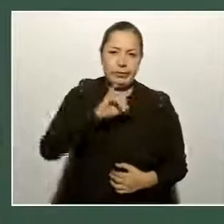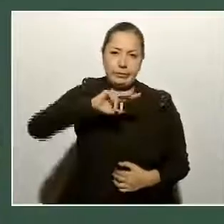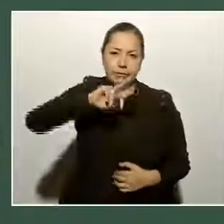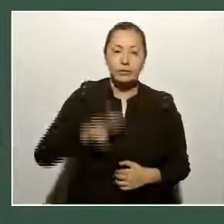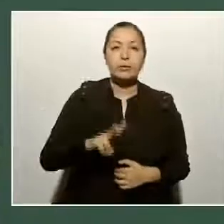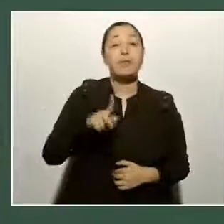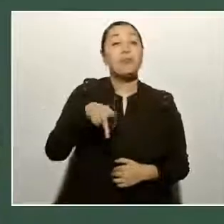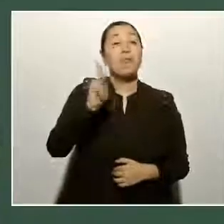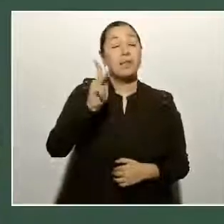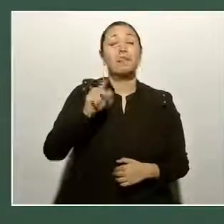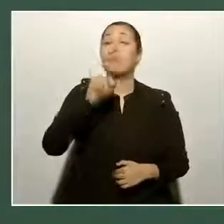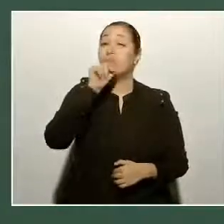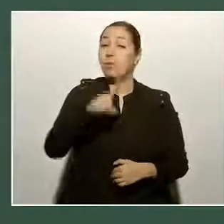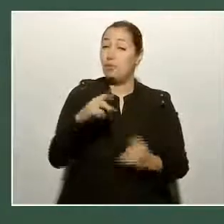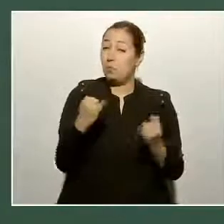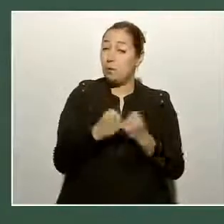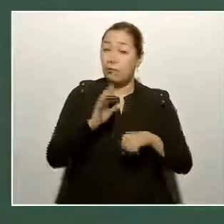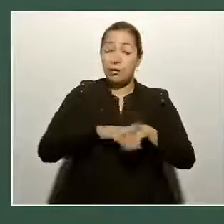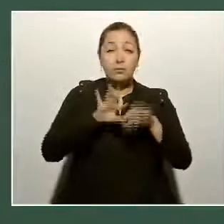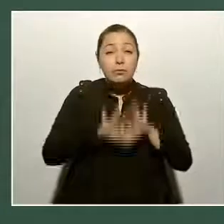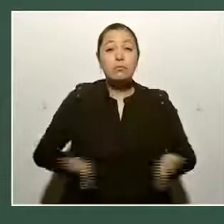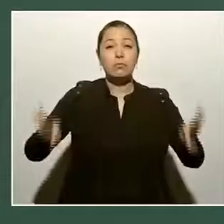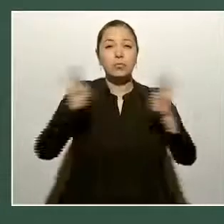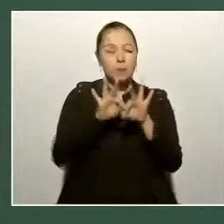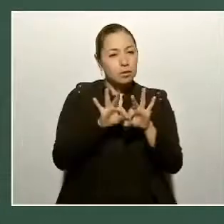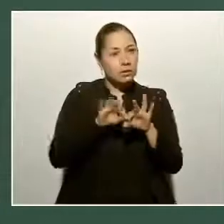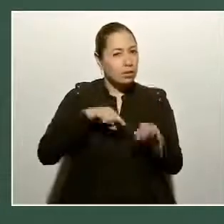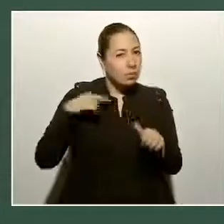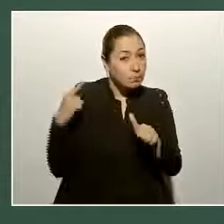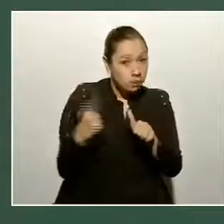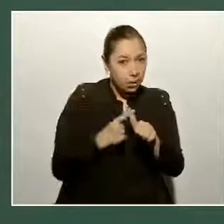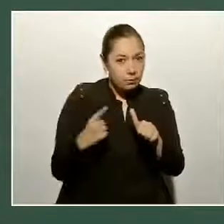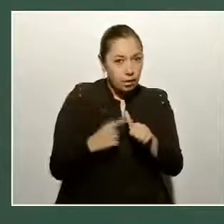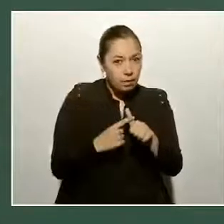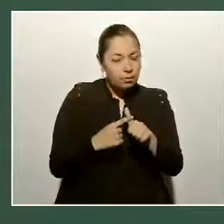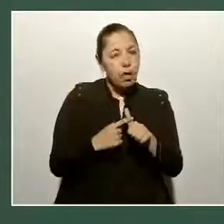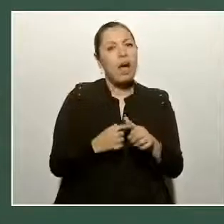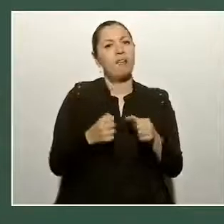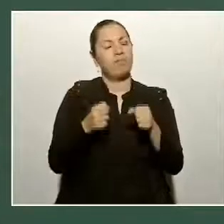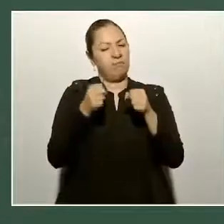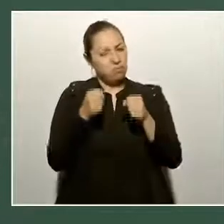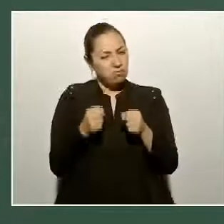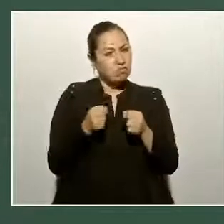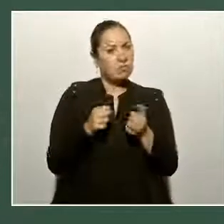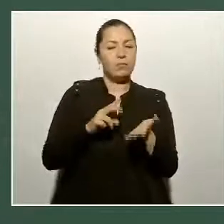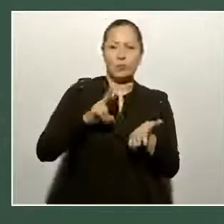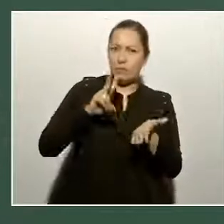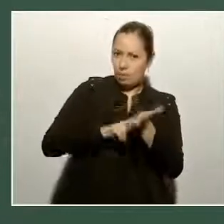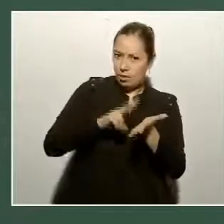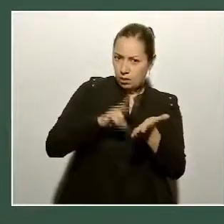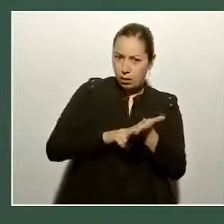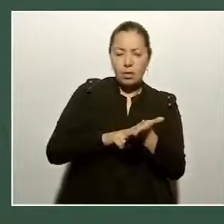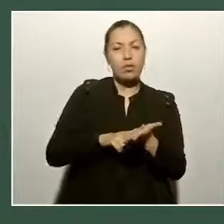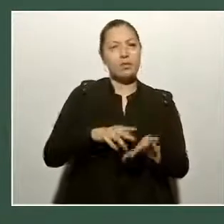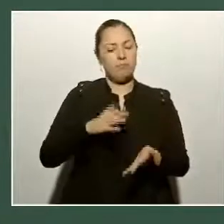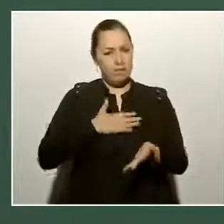es muy importante garantizar, hacer valer el derecho a la educación.